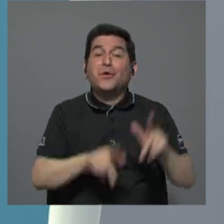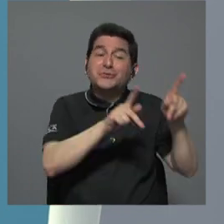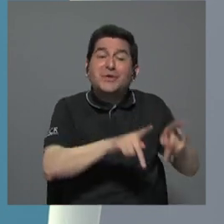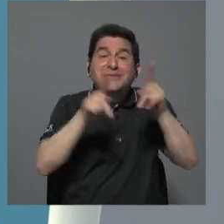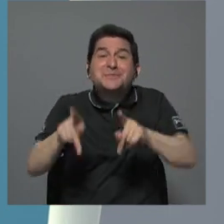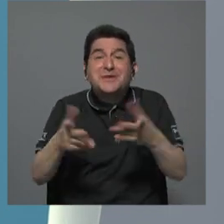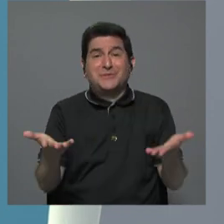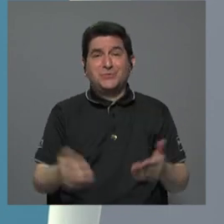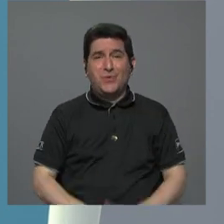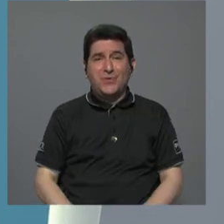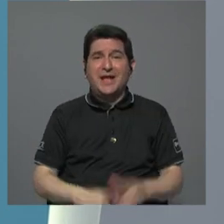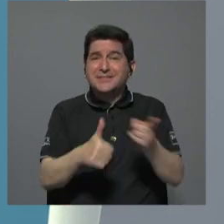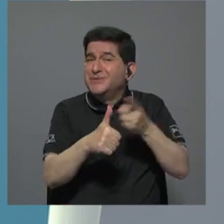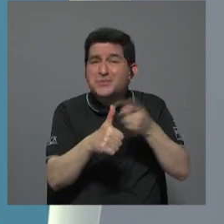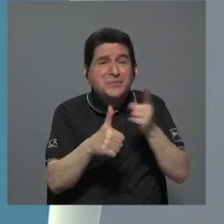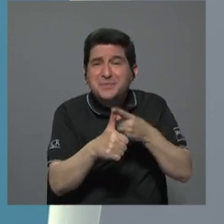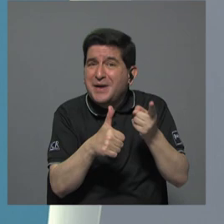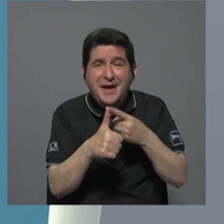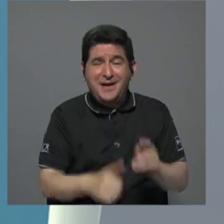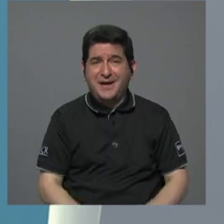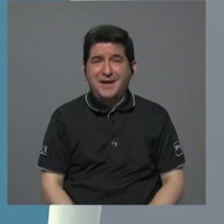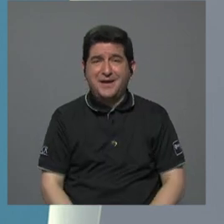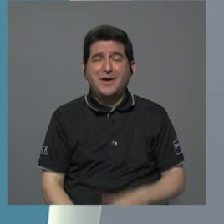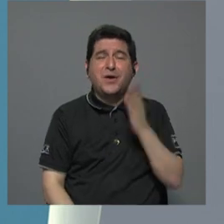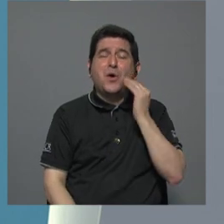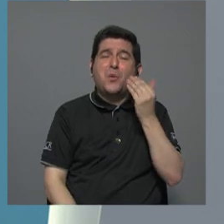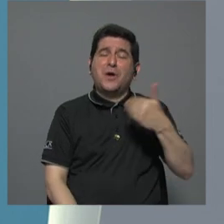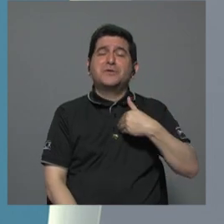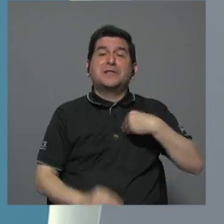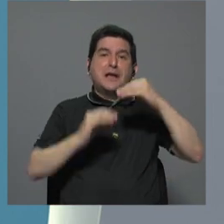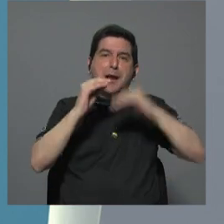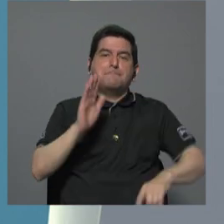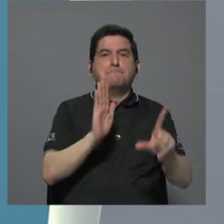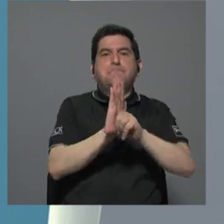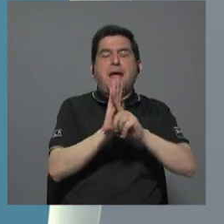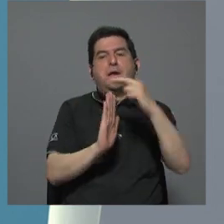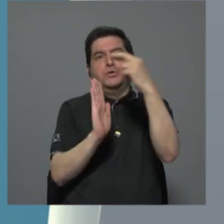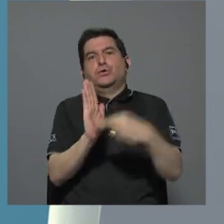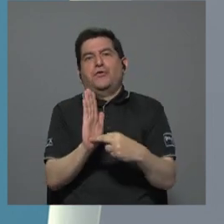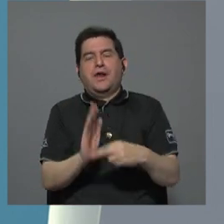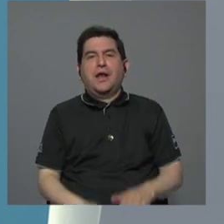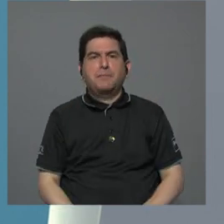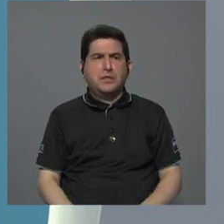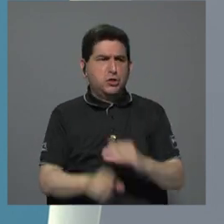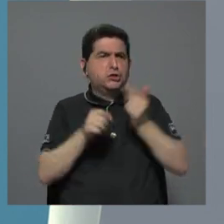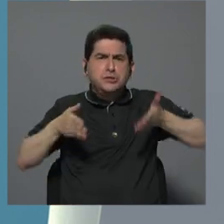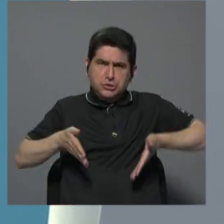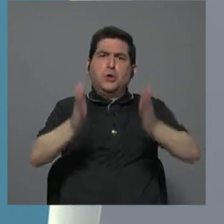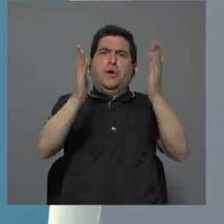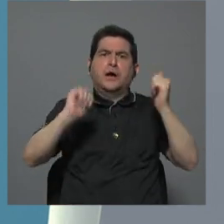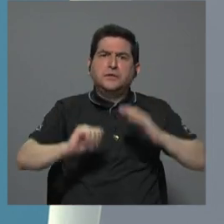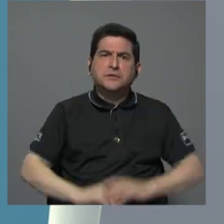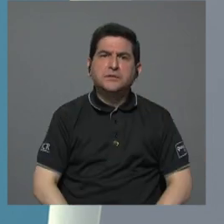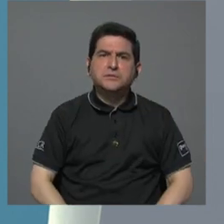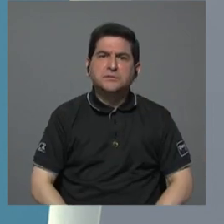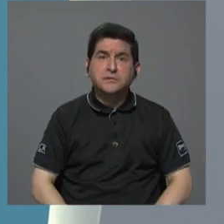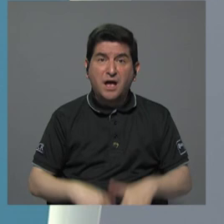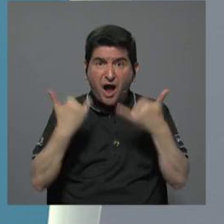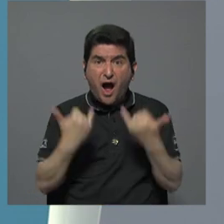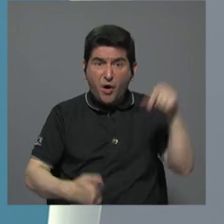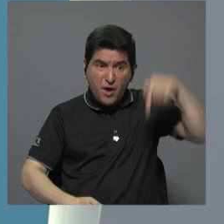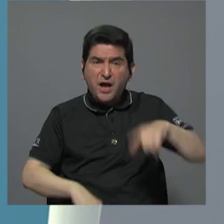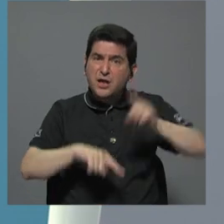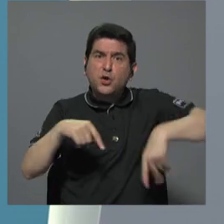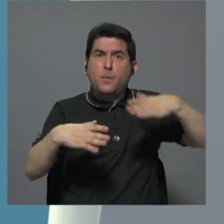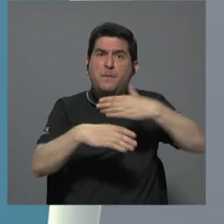las personas empecemos por ahí nuestros abuelos tenían mucho menos leyes y reglamentos y podían hacer calles aquí ahora lo que no